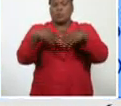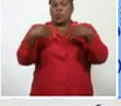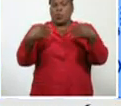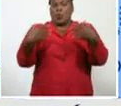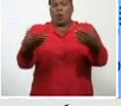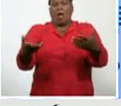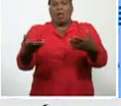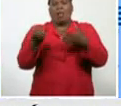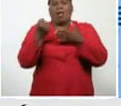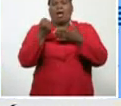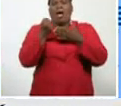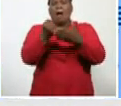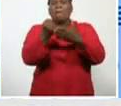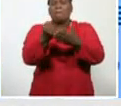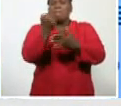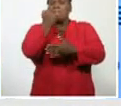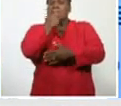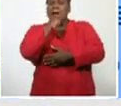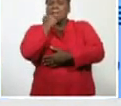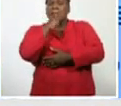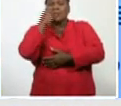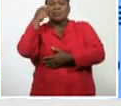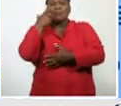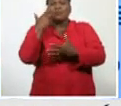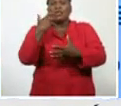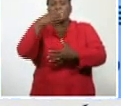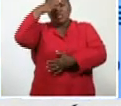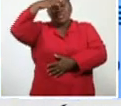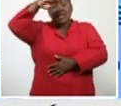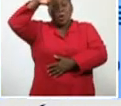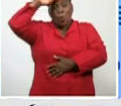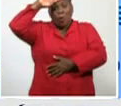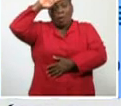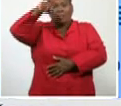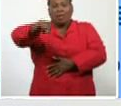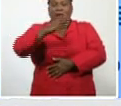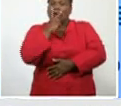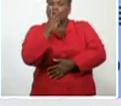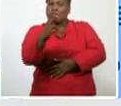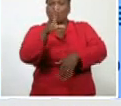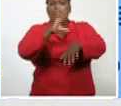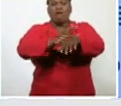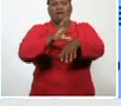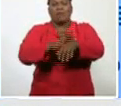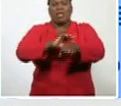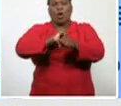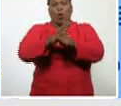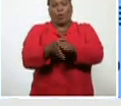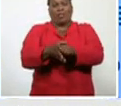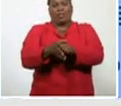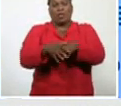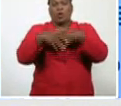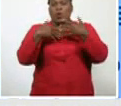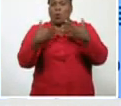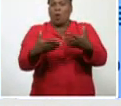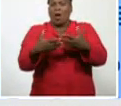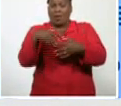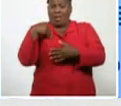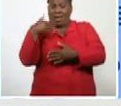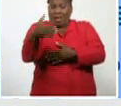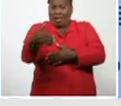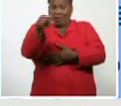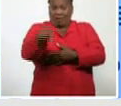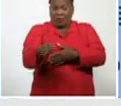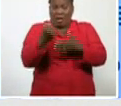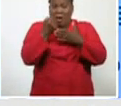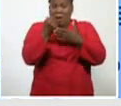los aportes, importantes, Cuba, al protocolo, de tratamiento, de la enfermedad, hasta ahora, ¿cuáles se consideran, aportes,